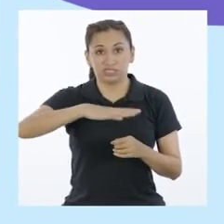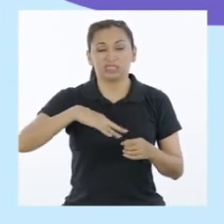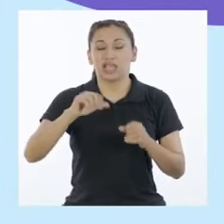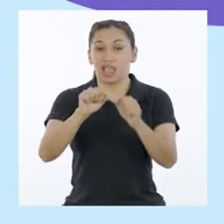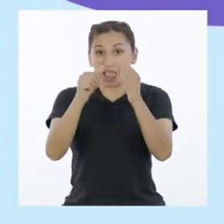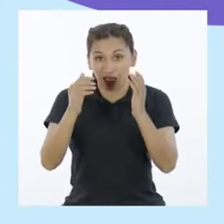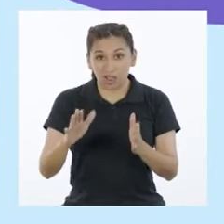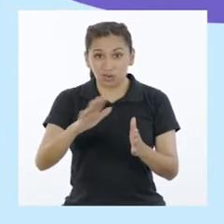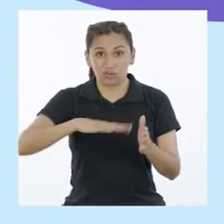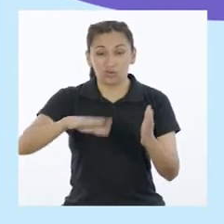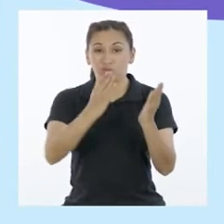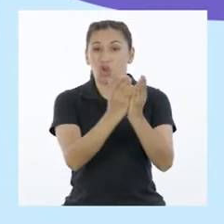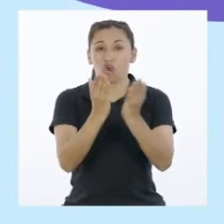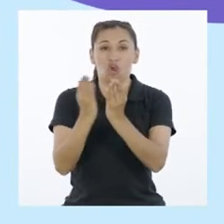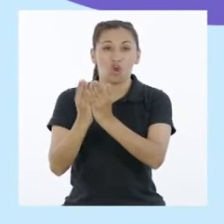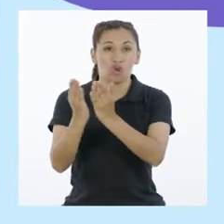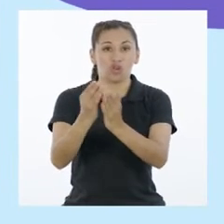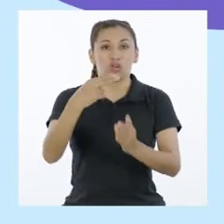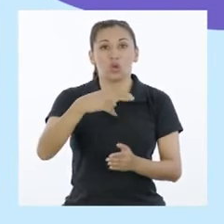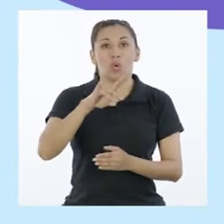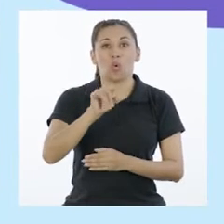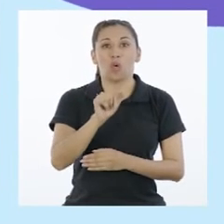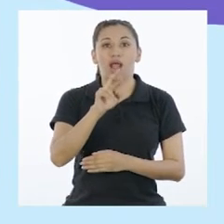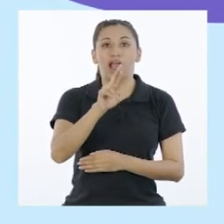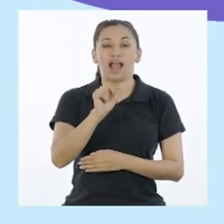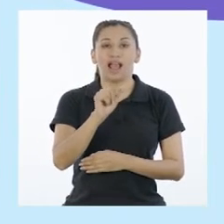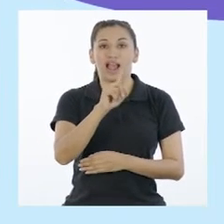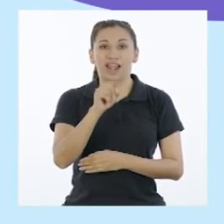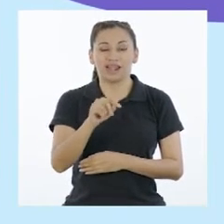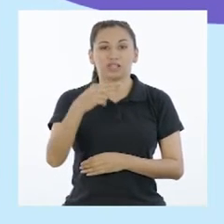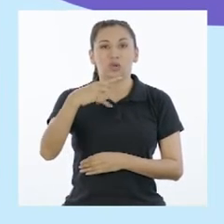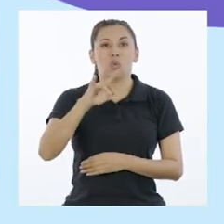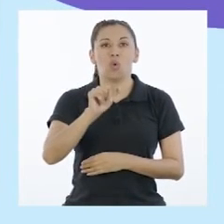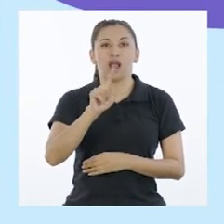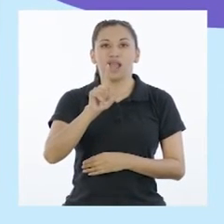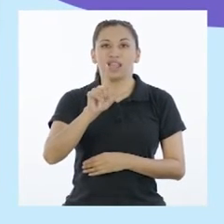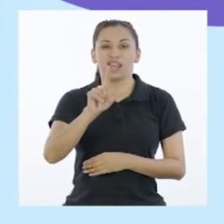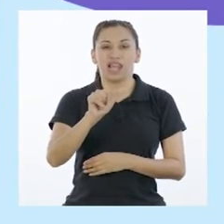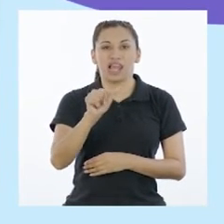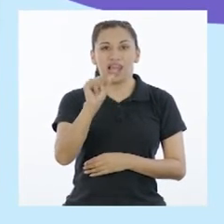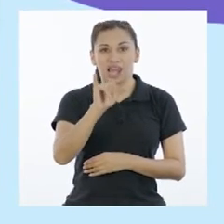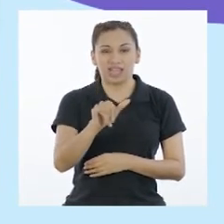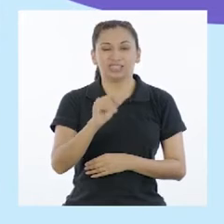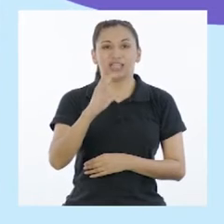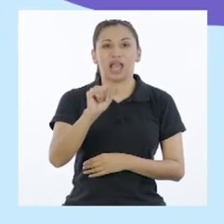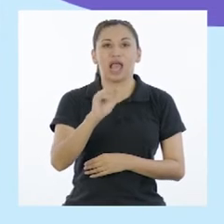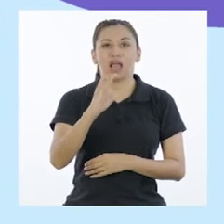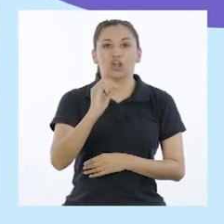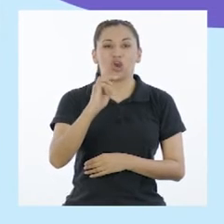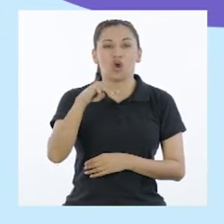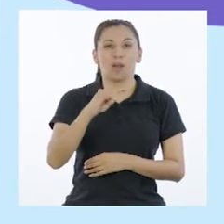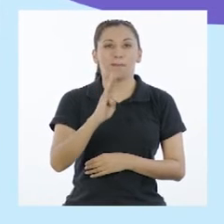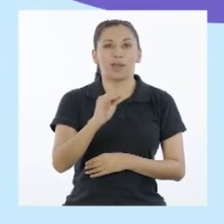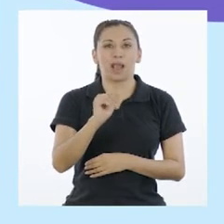los estudiantes de instituciones educativas de Huaraz, Siguas, Huaylas, Pomabamba, Asunción y Casma